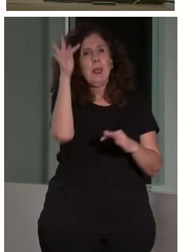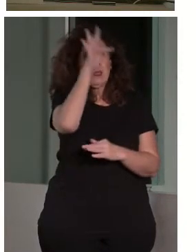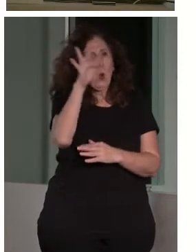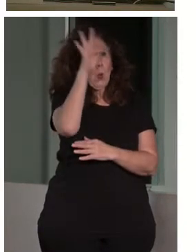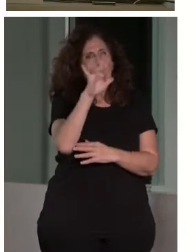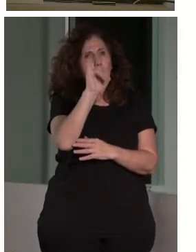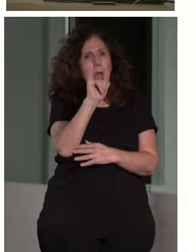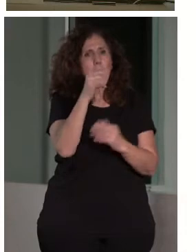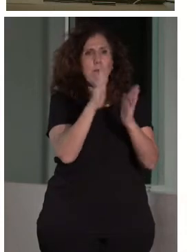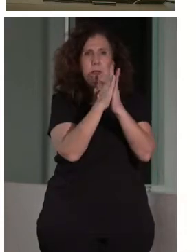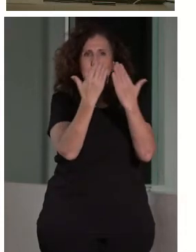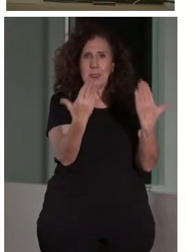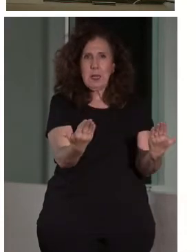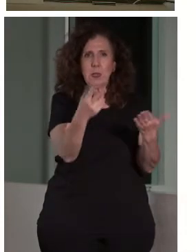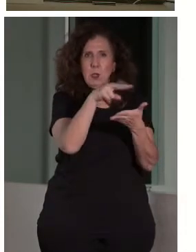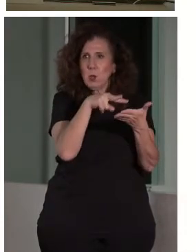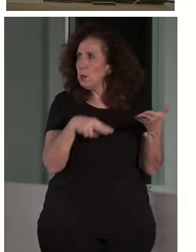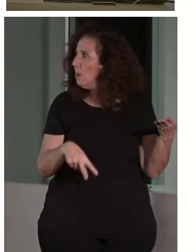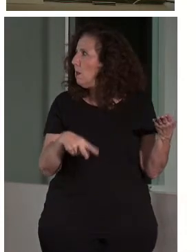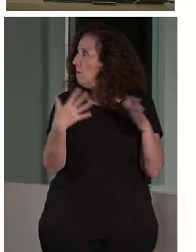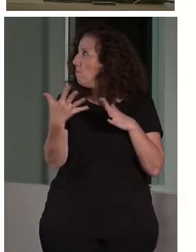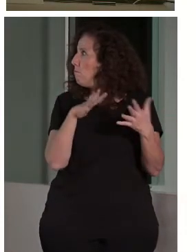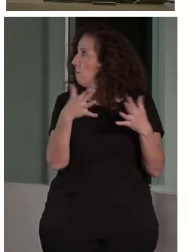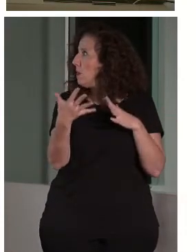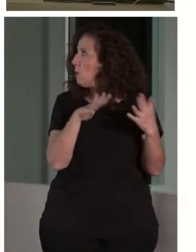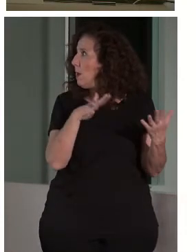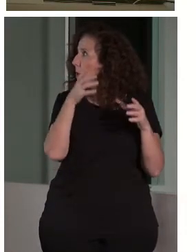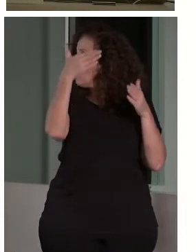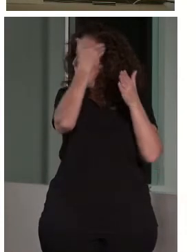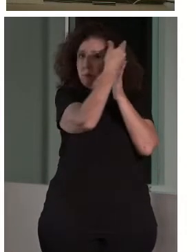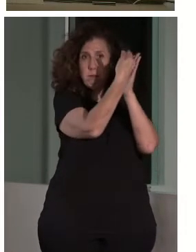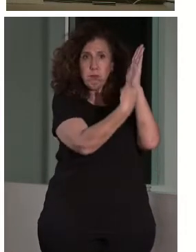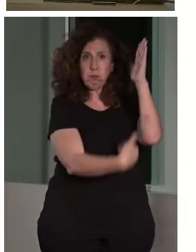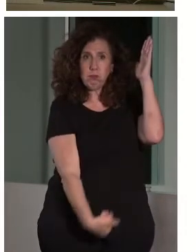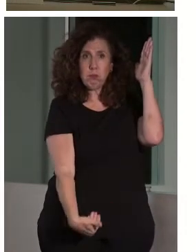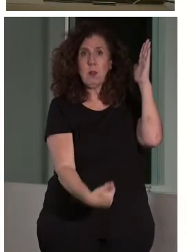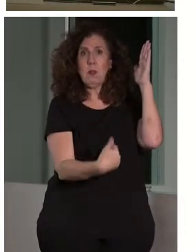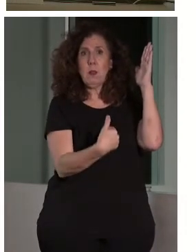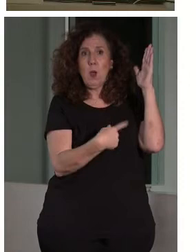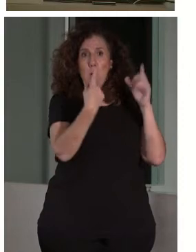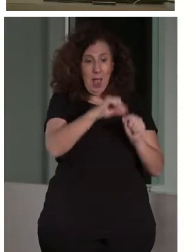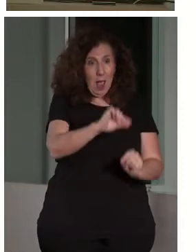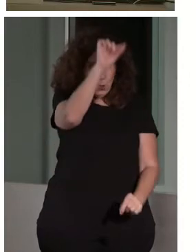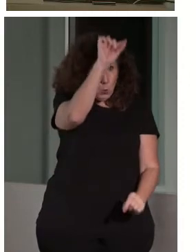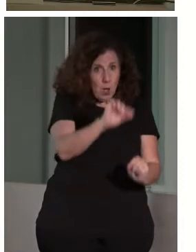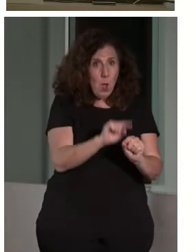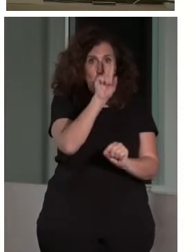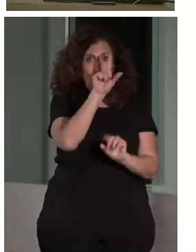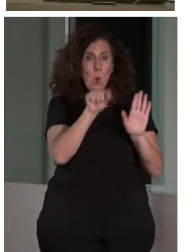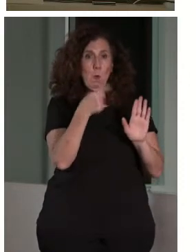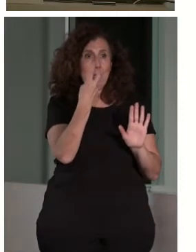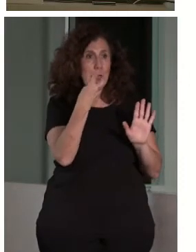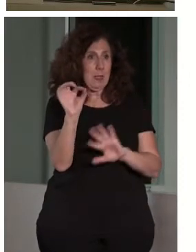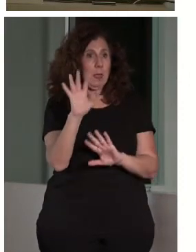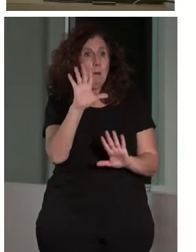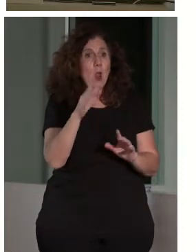ejemplo, de este tipo debería estar a 1,60, cuando en realidad la altura media accesible es 1,40. ¿Qué quiere